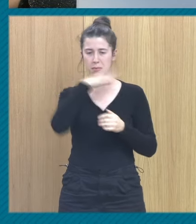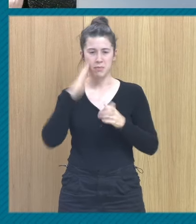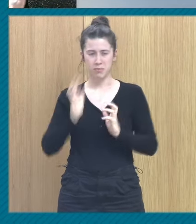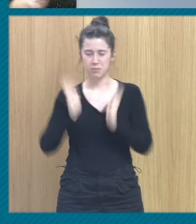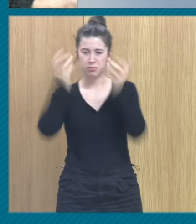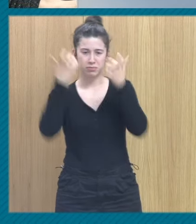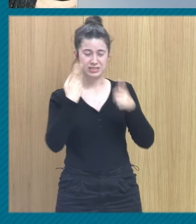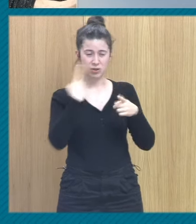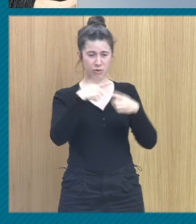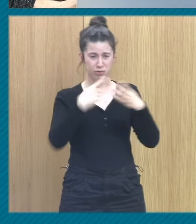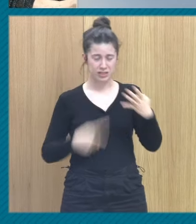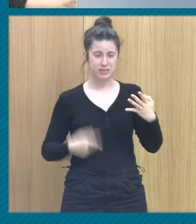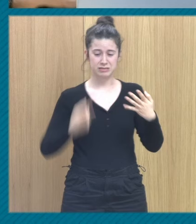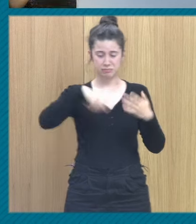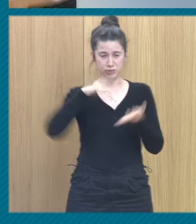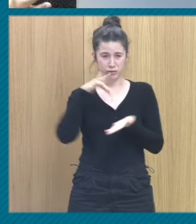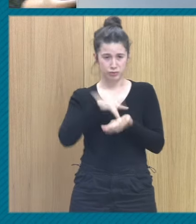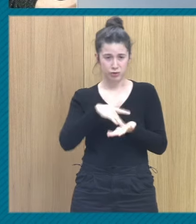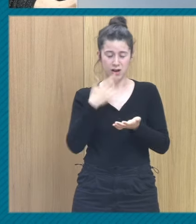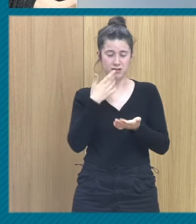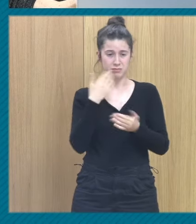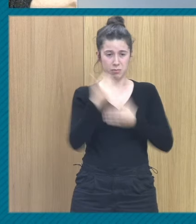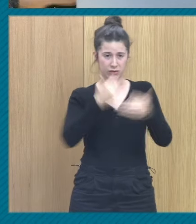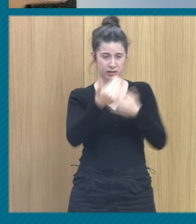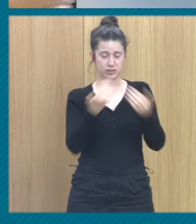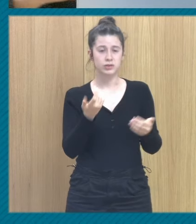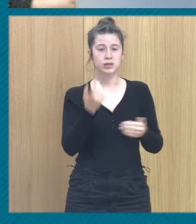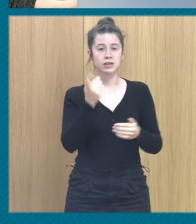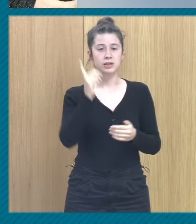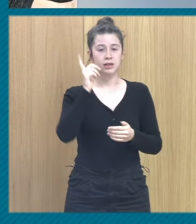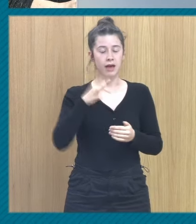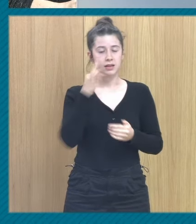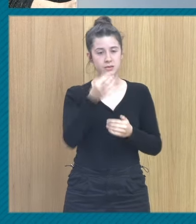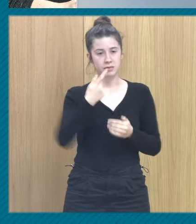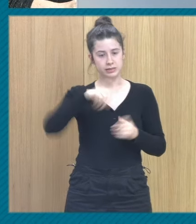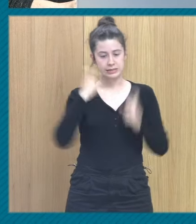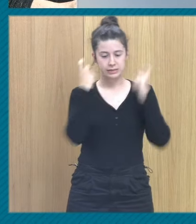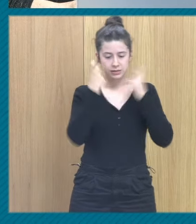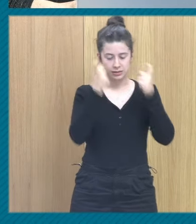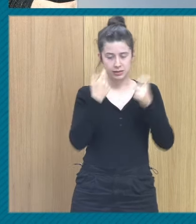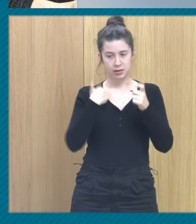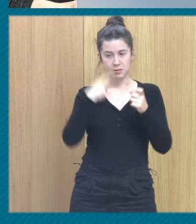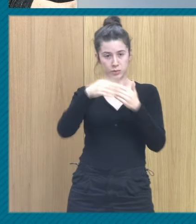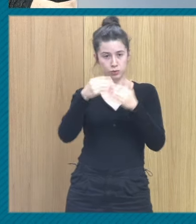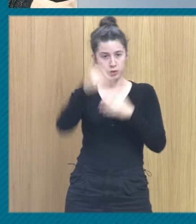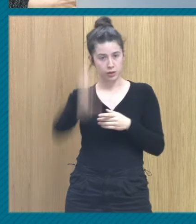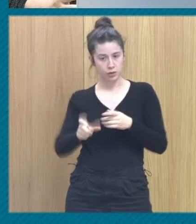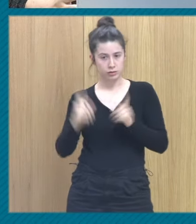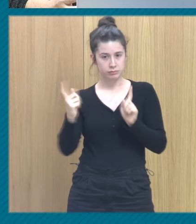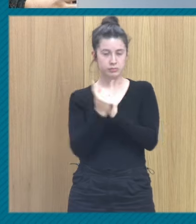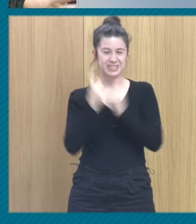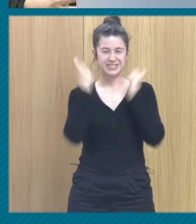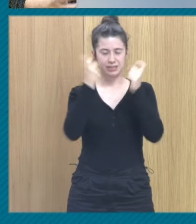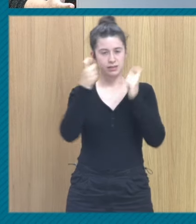cuando hemos pasado por psicoterapia y que además tratamos de que las personas con las que trabajamos lo hagan. Hay